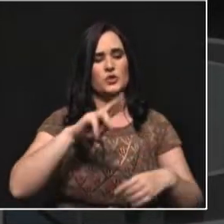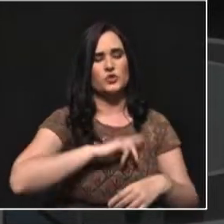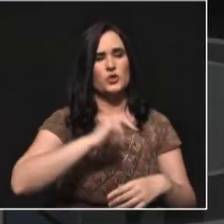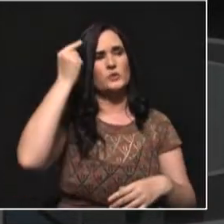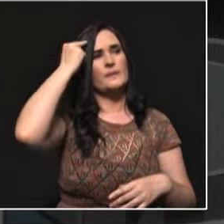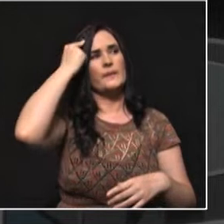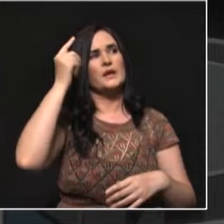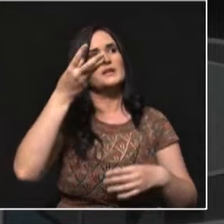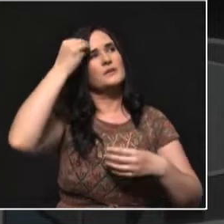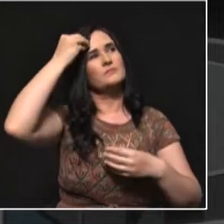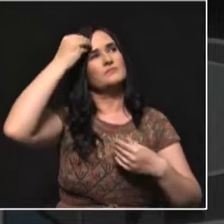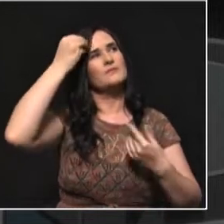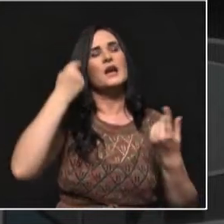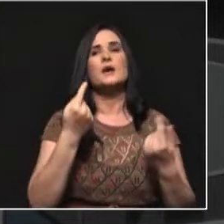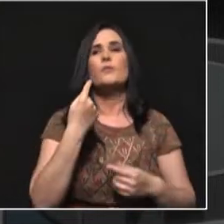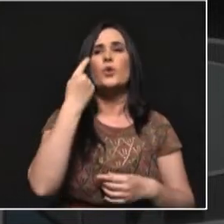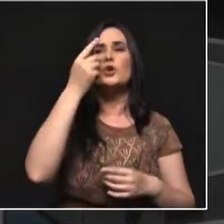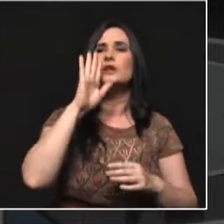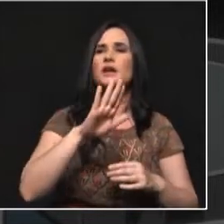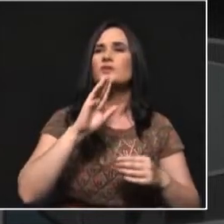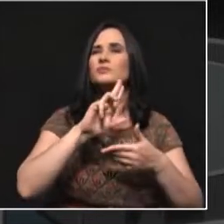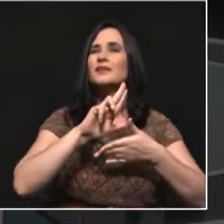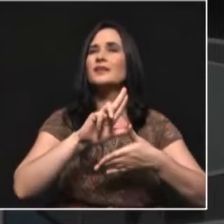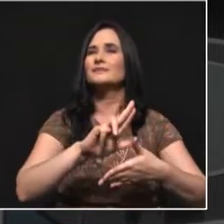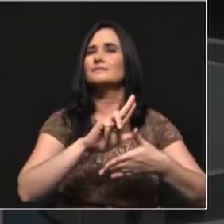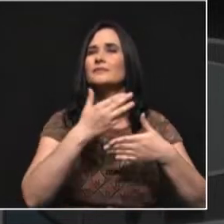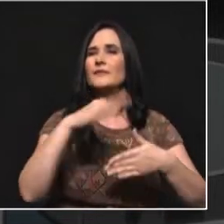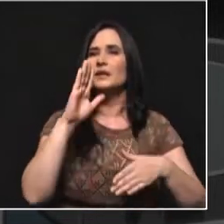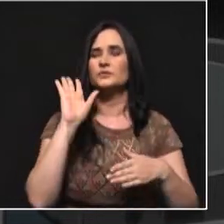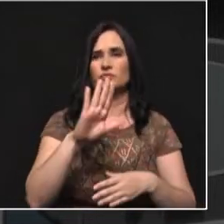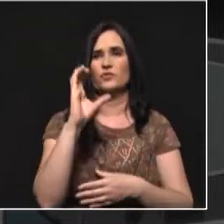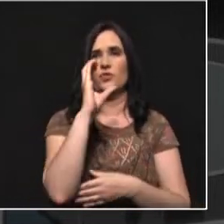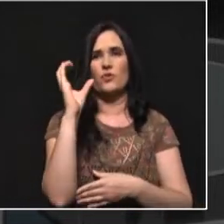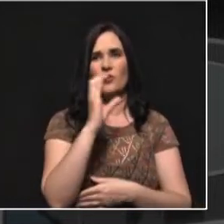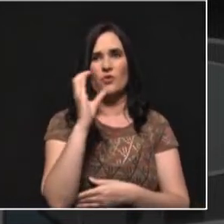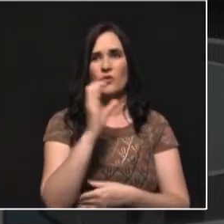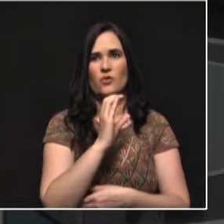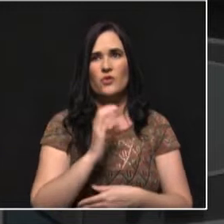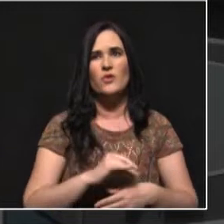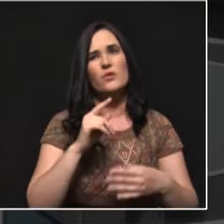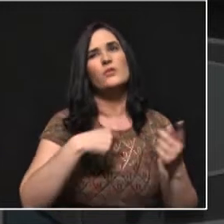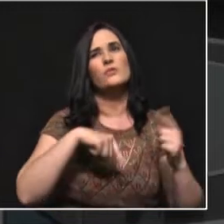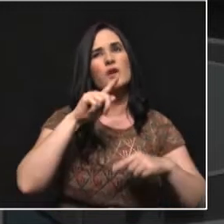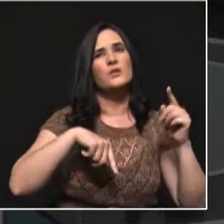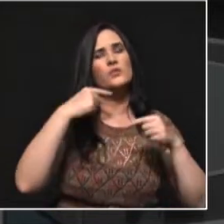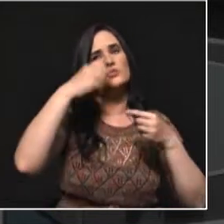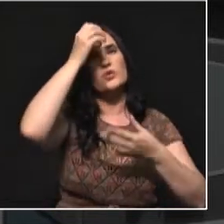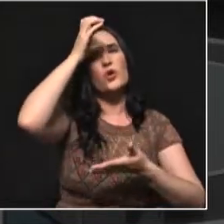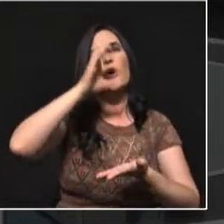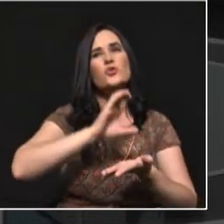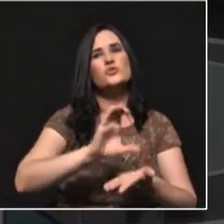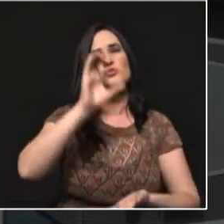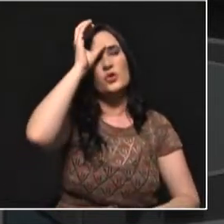política, sobre todo en las sociedades latinoamericanas y por supuesto en Colombia, es que tenemos un concepto muy limitado de la política,